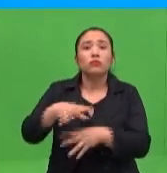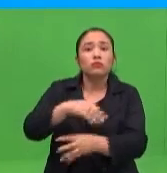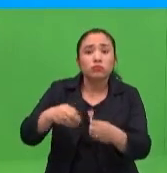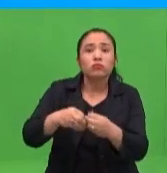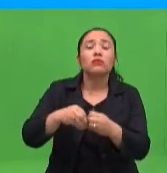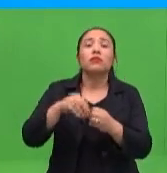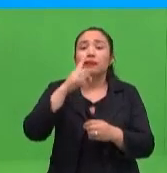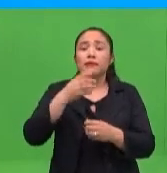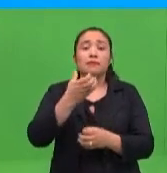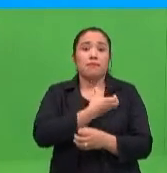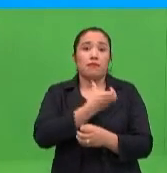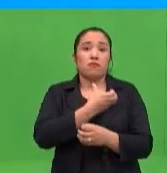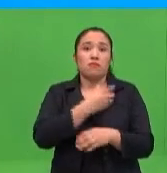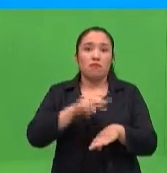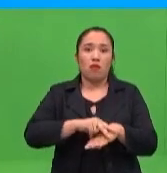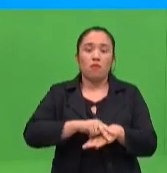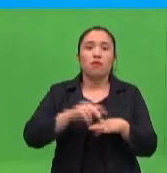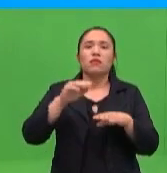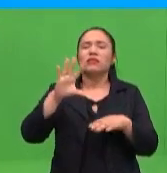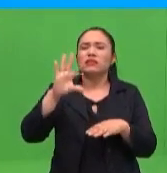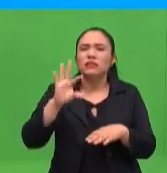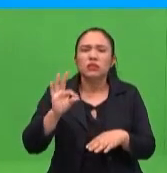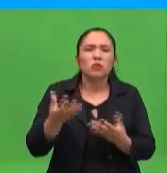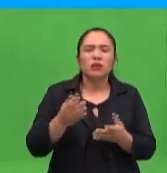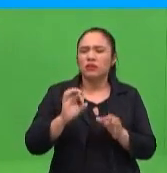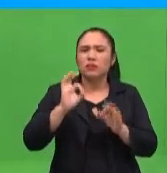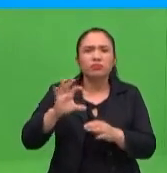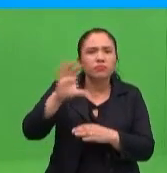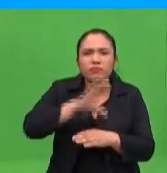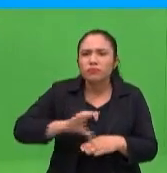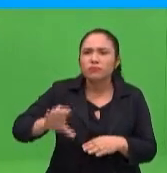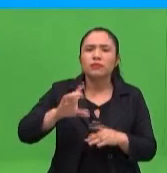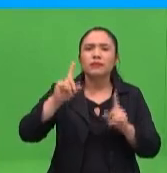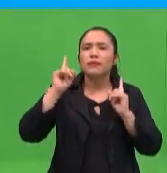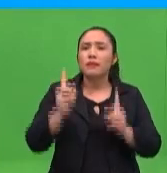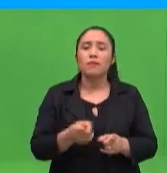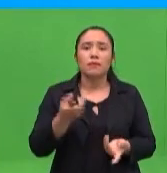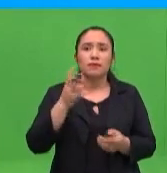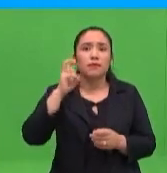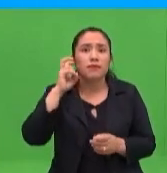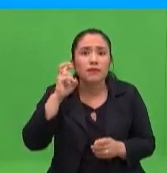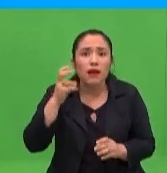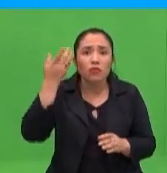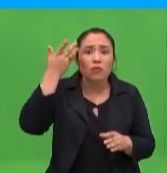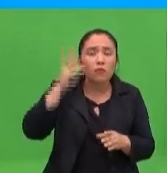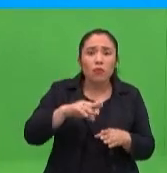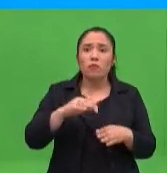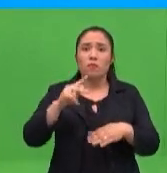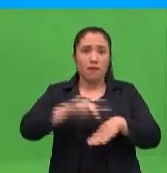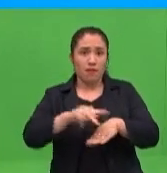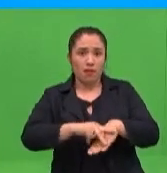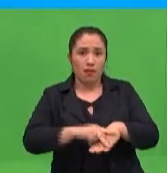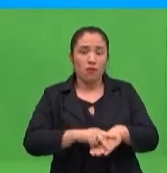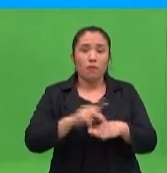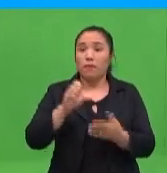nacional, más de 50 estaciones de cable, la Red de Radios Públicas, Radio Nacional del Paraguay, desde